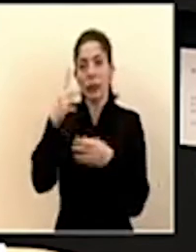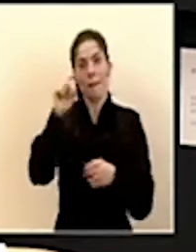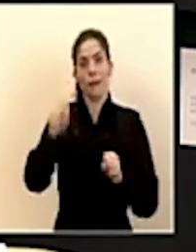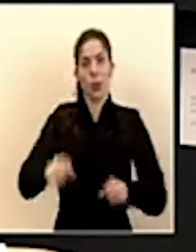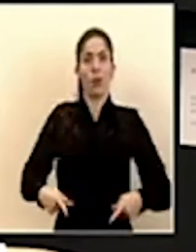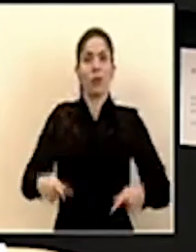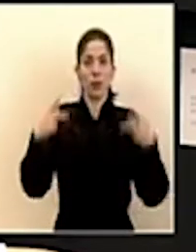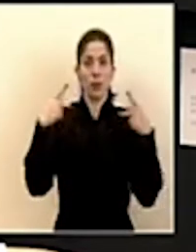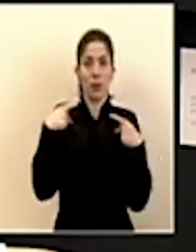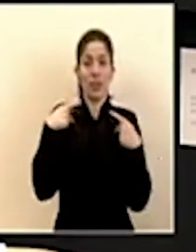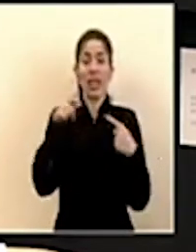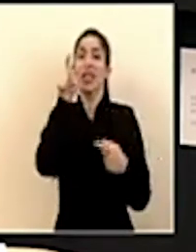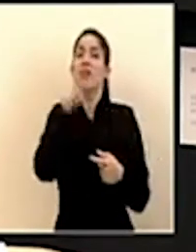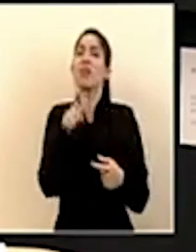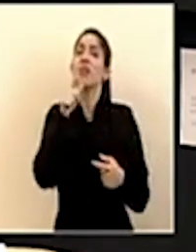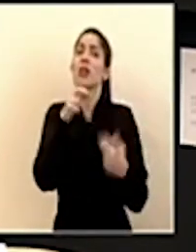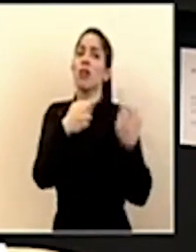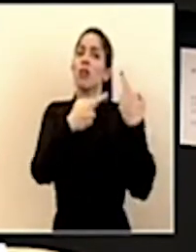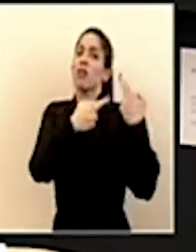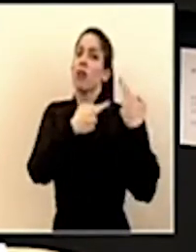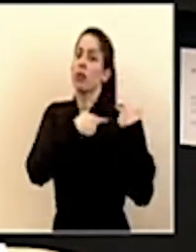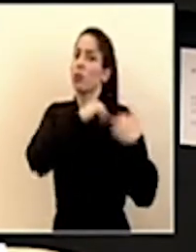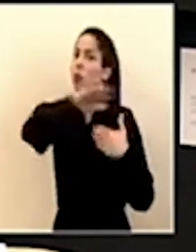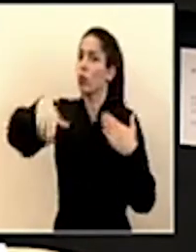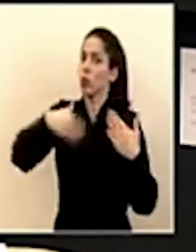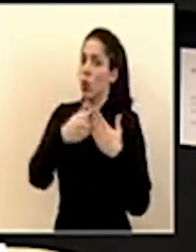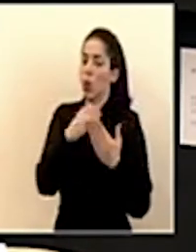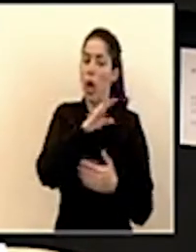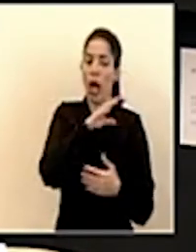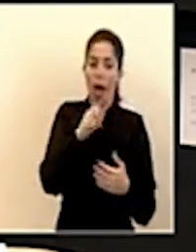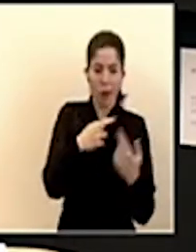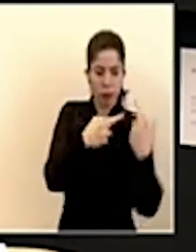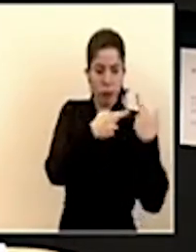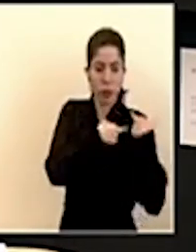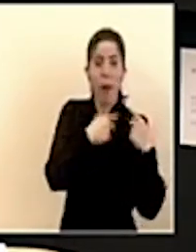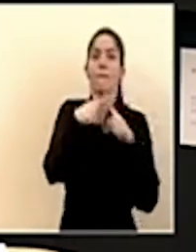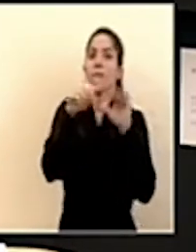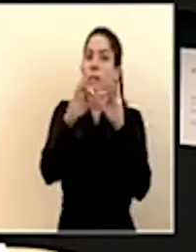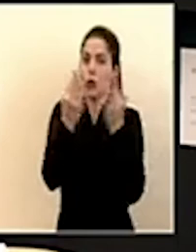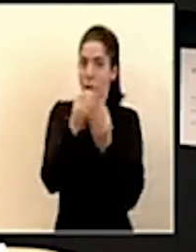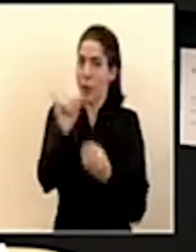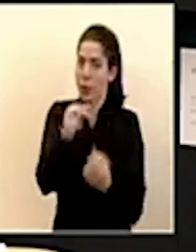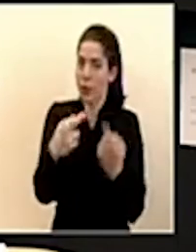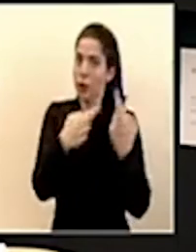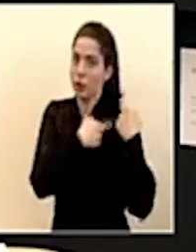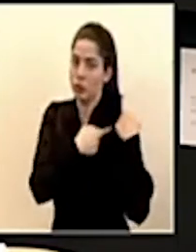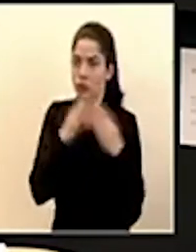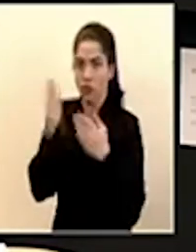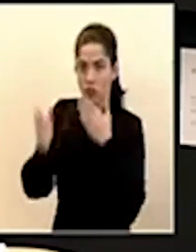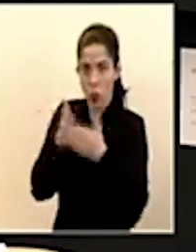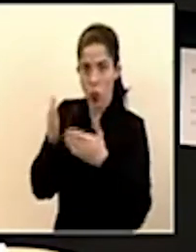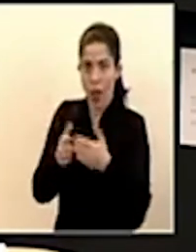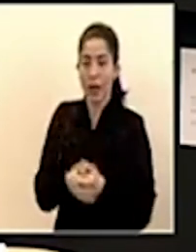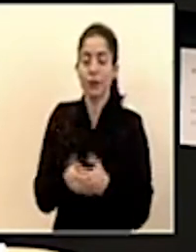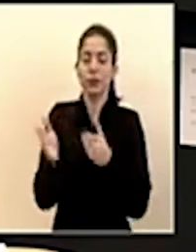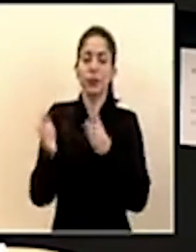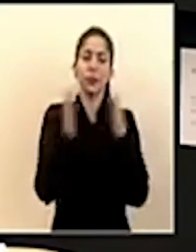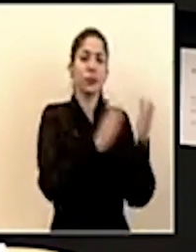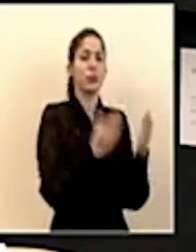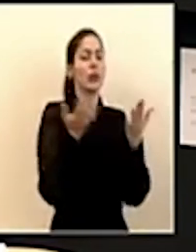esto es una responsabilidad compartida entre la caja y las familias ahora quisiera